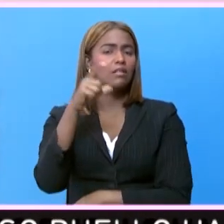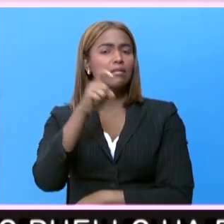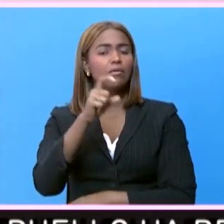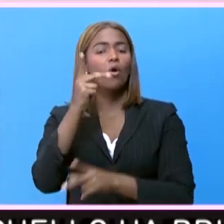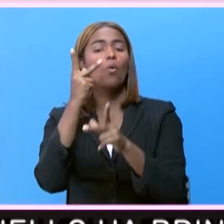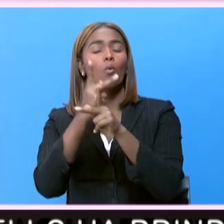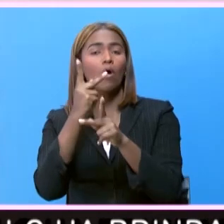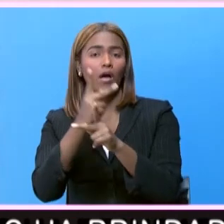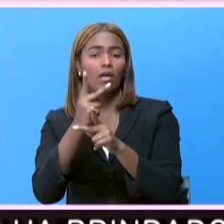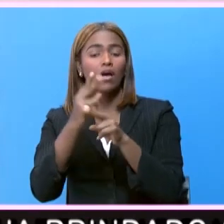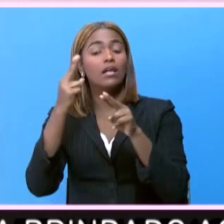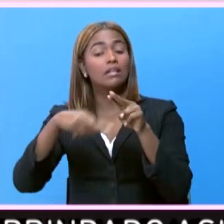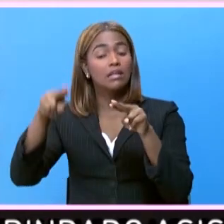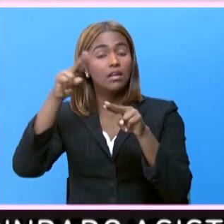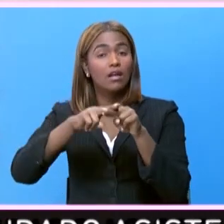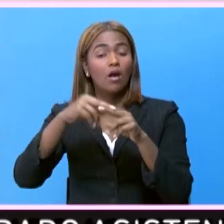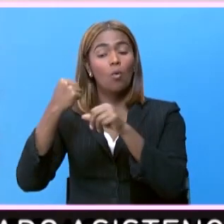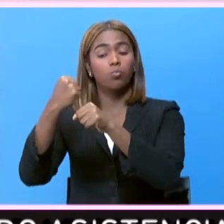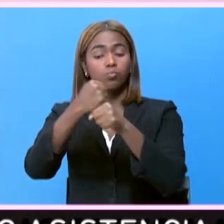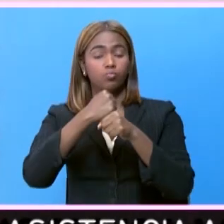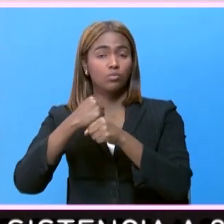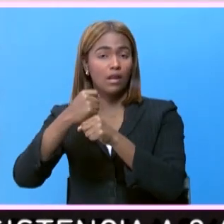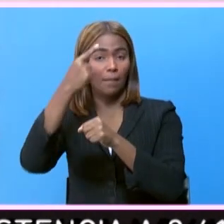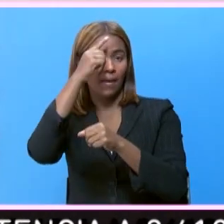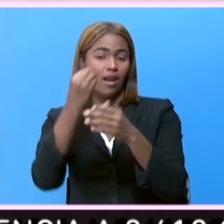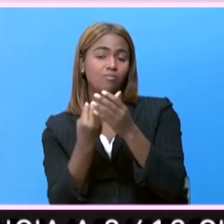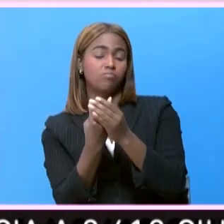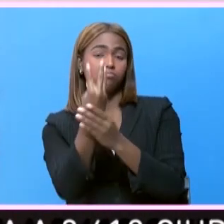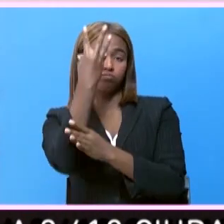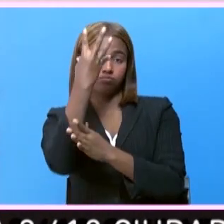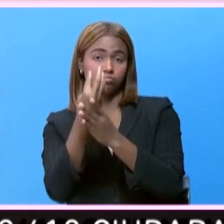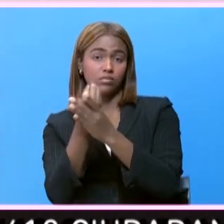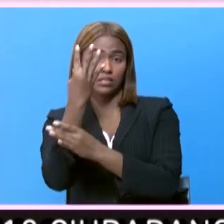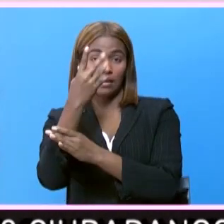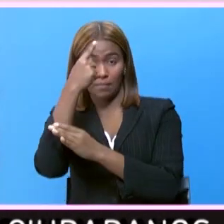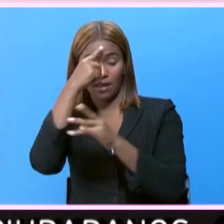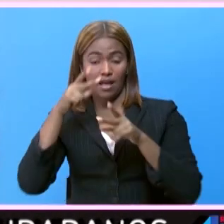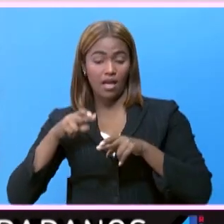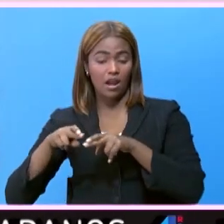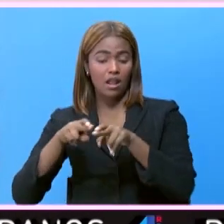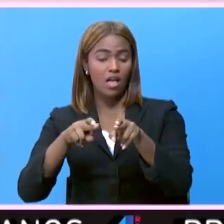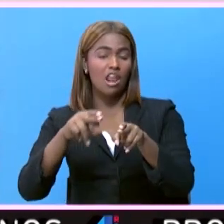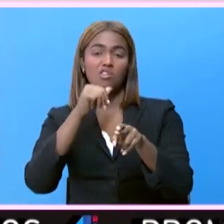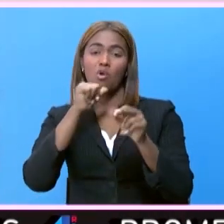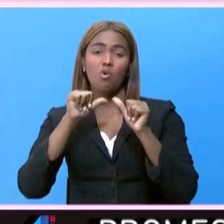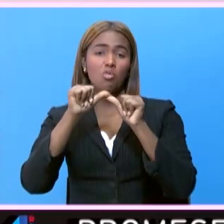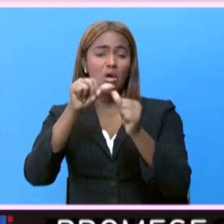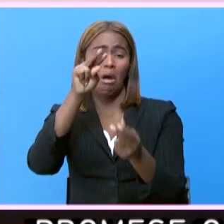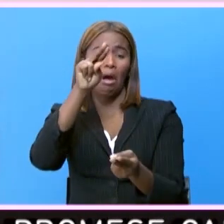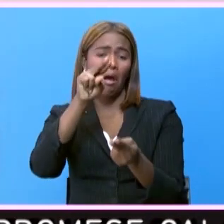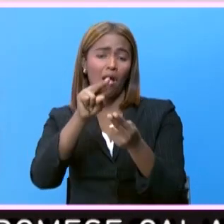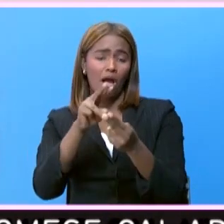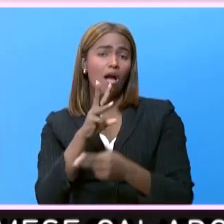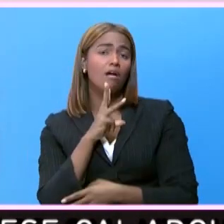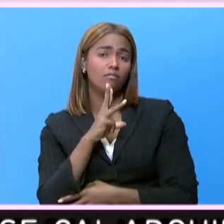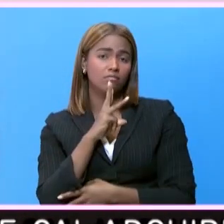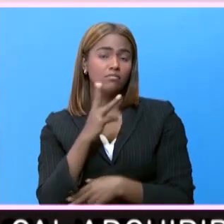conservar e incrementar la cobertura boscosa para que los ríos no continúen disminuyendo sus caudales.